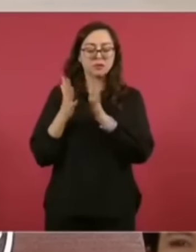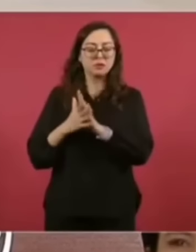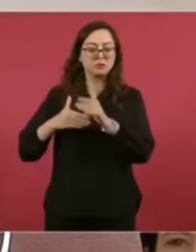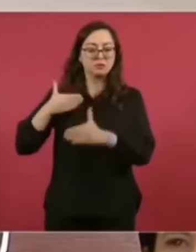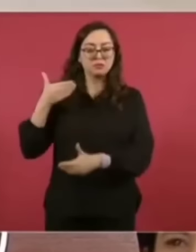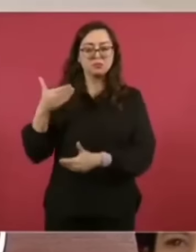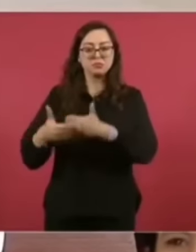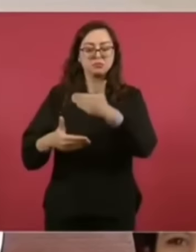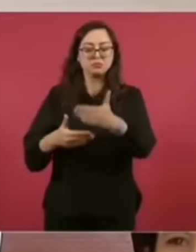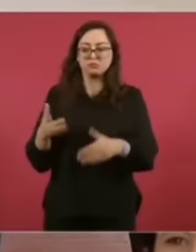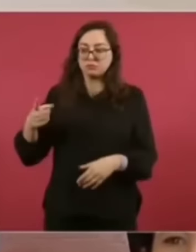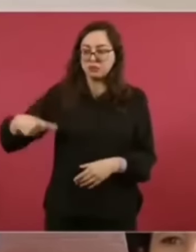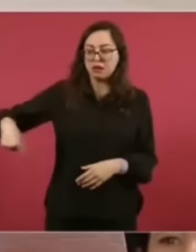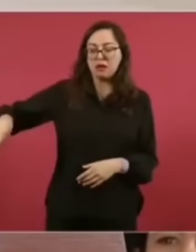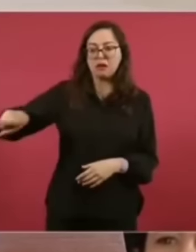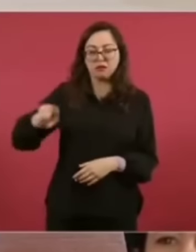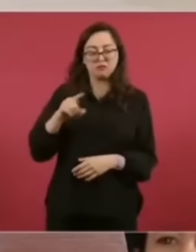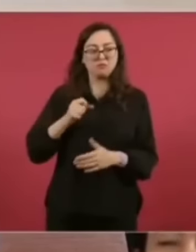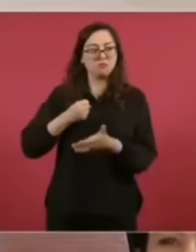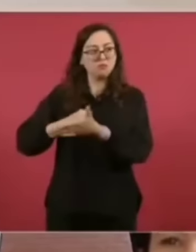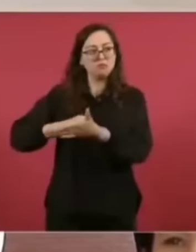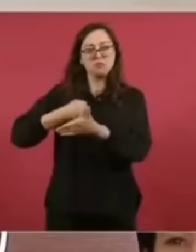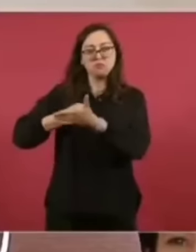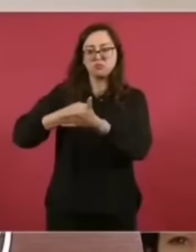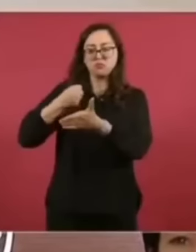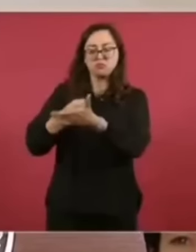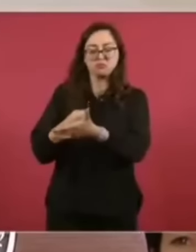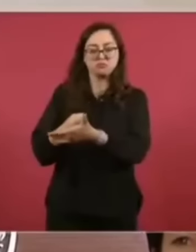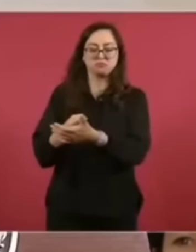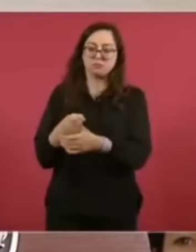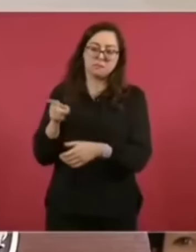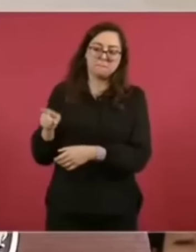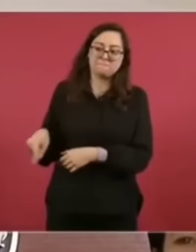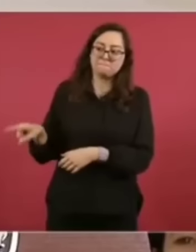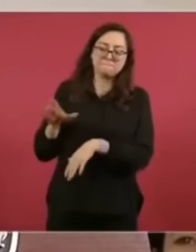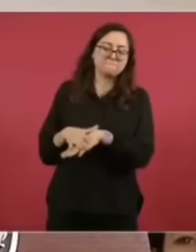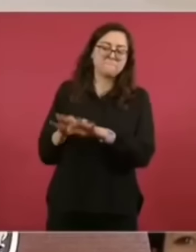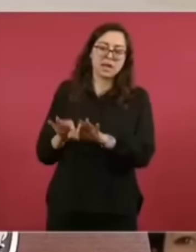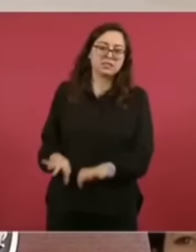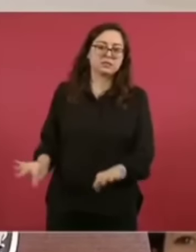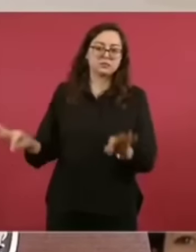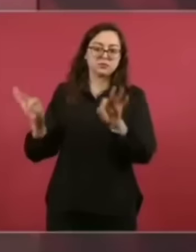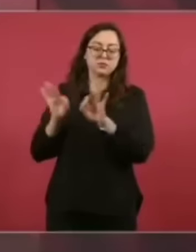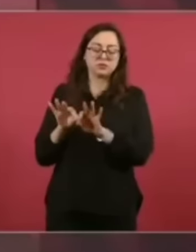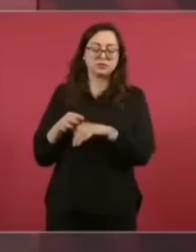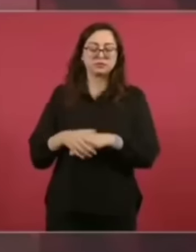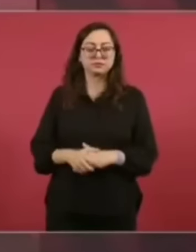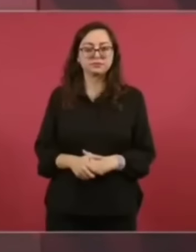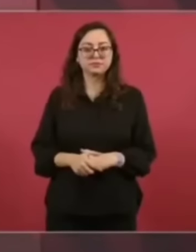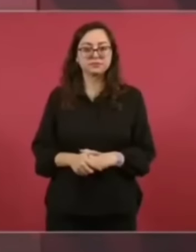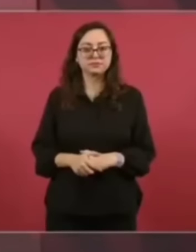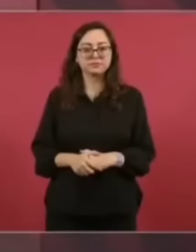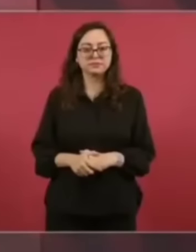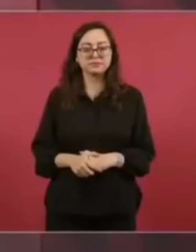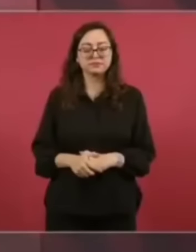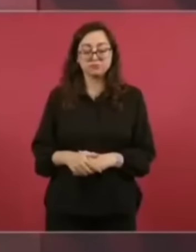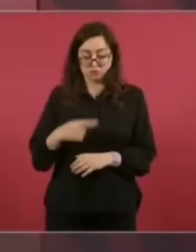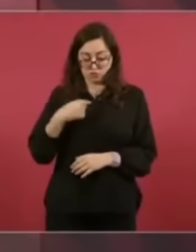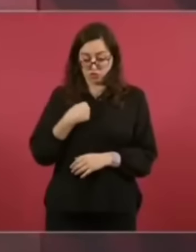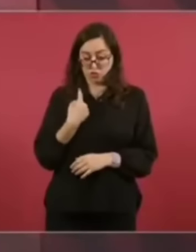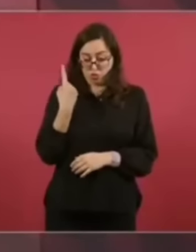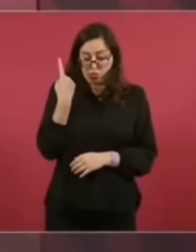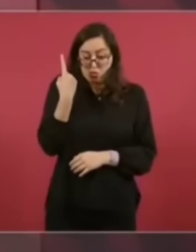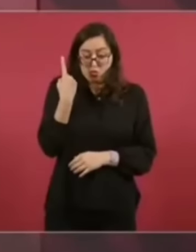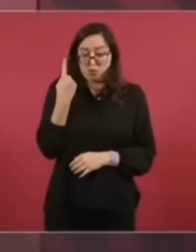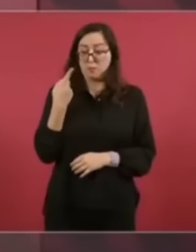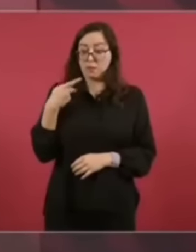los protagonistas principales de esta histórica transformación. Yo soy uno de ellos,